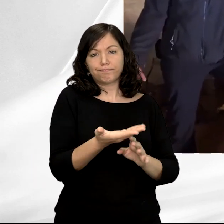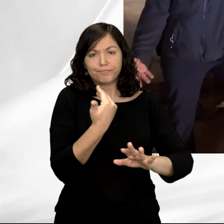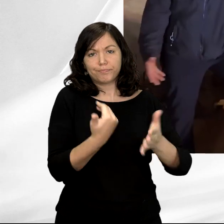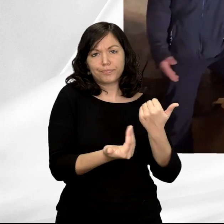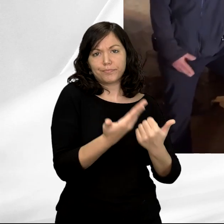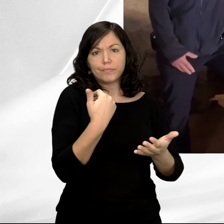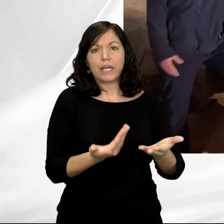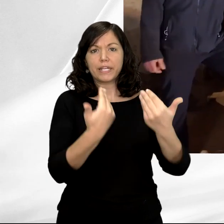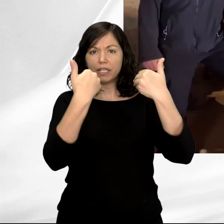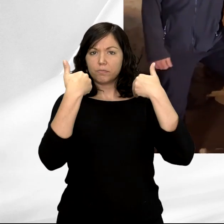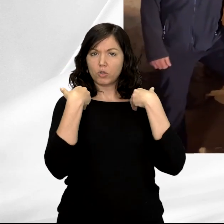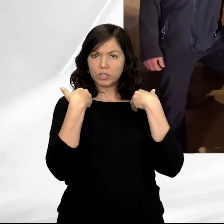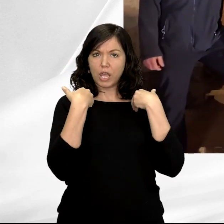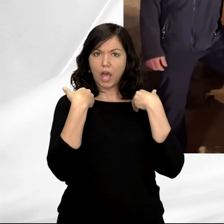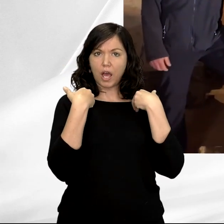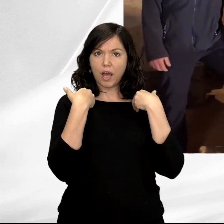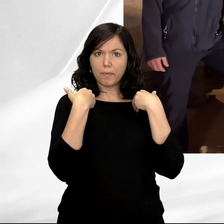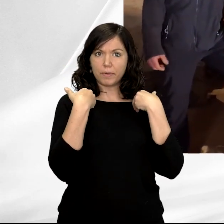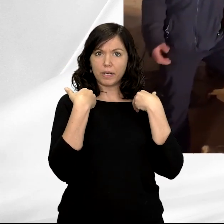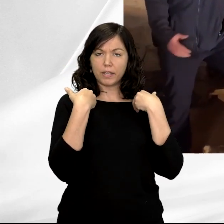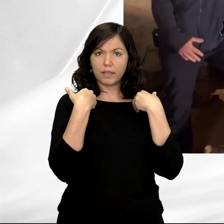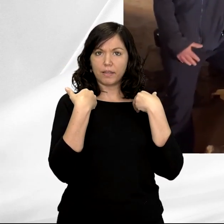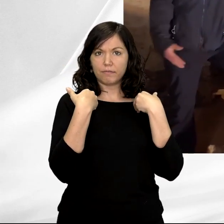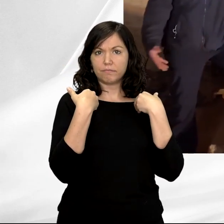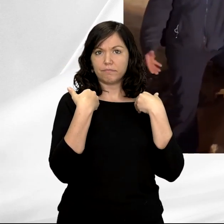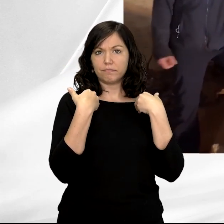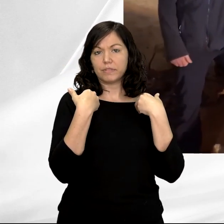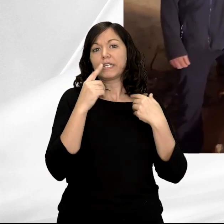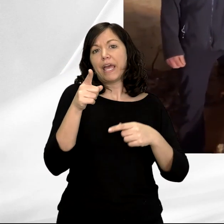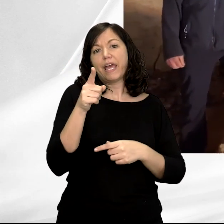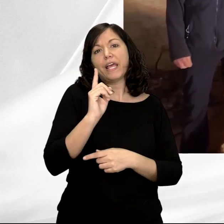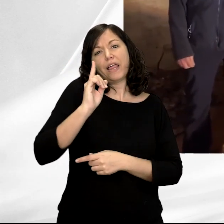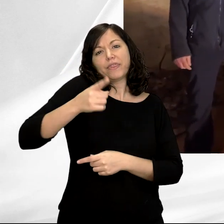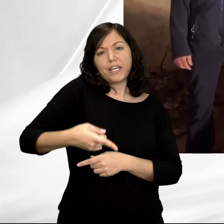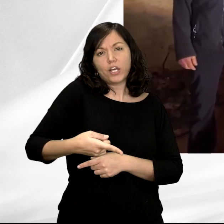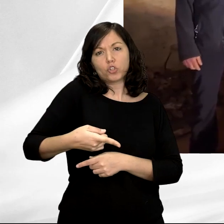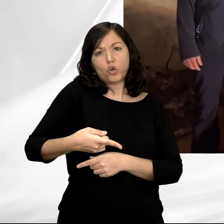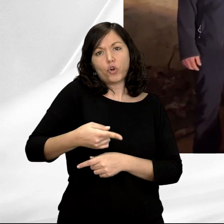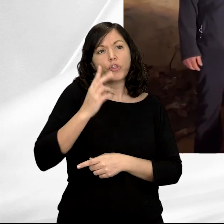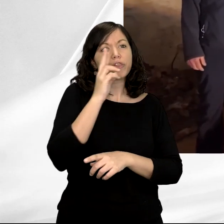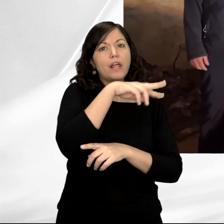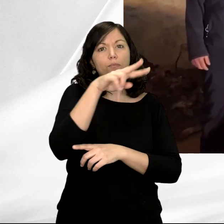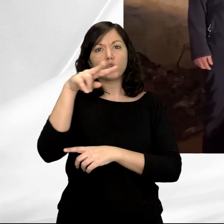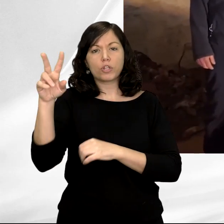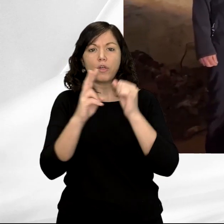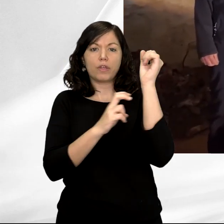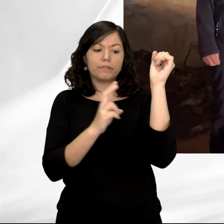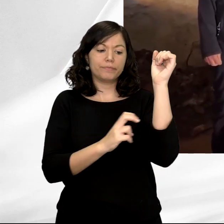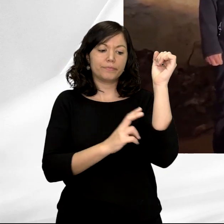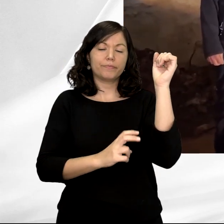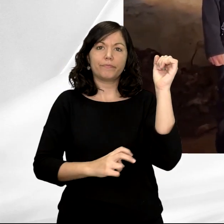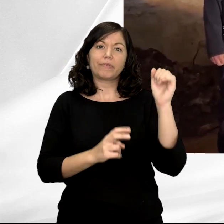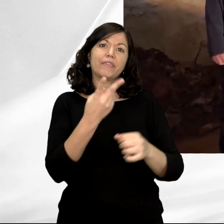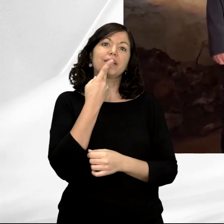cuyo responsable fue Miguel Ángel García Guinea, que en aquel momento era director del Museo de Prehistoria y Arqueología de